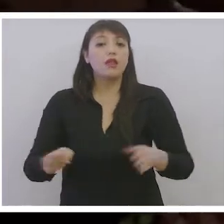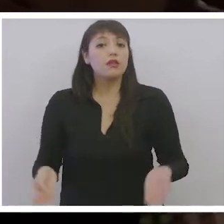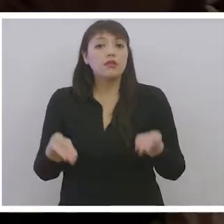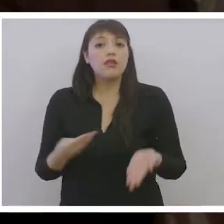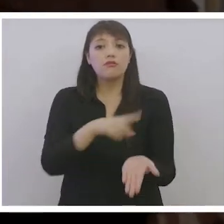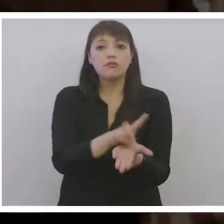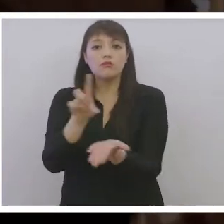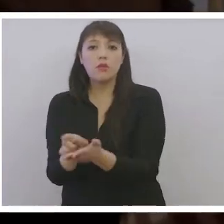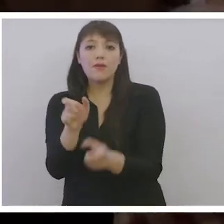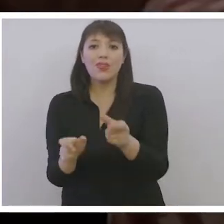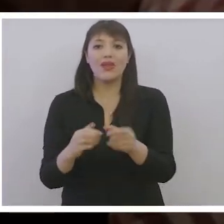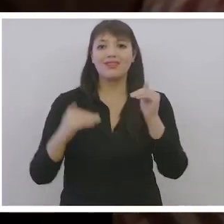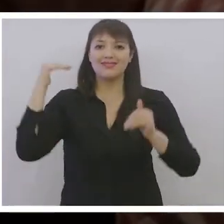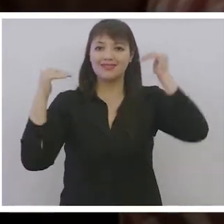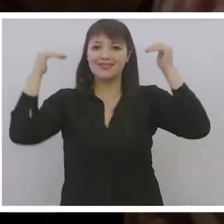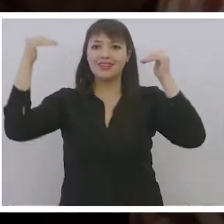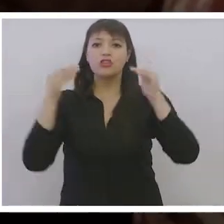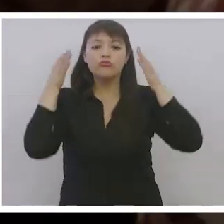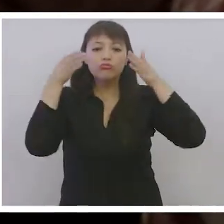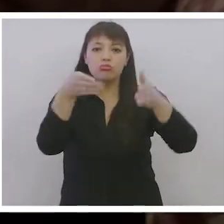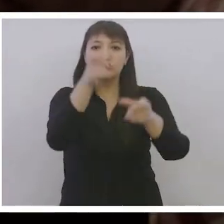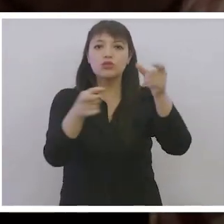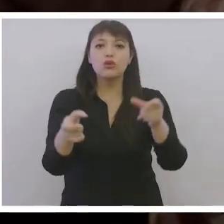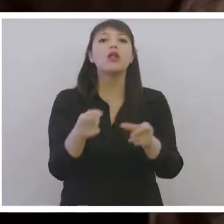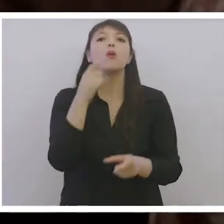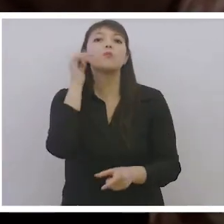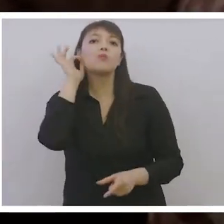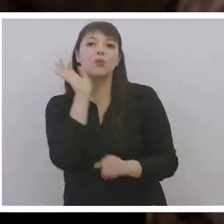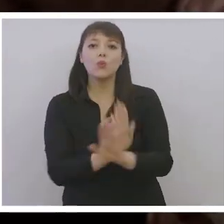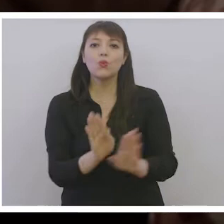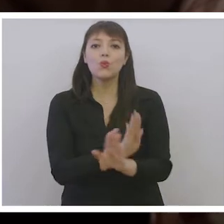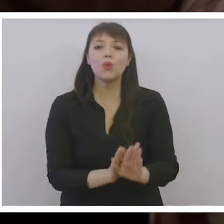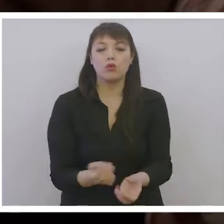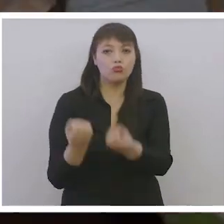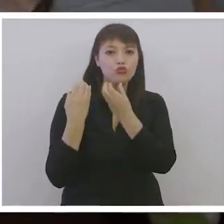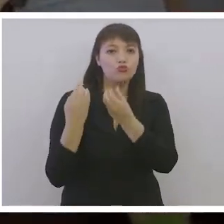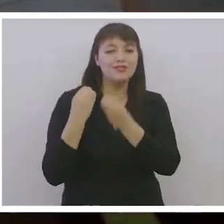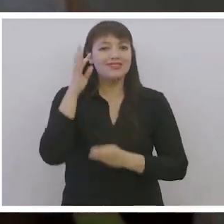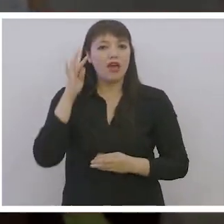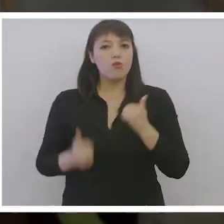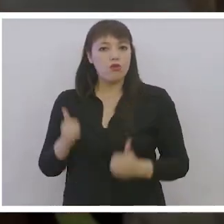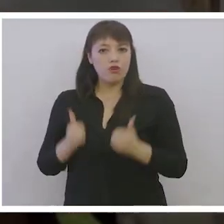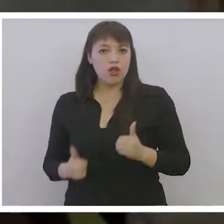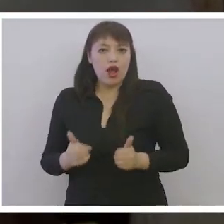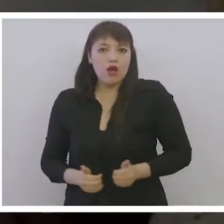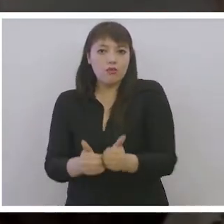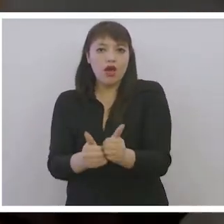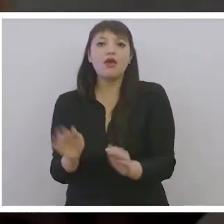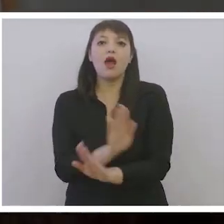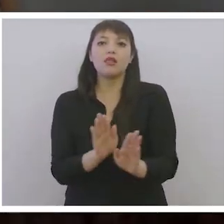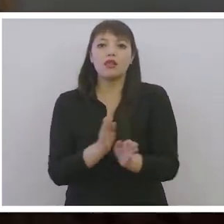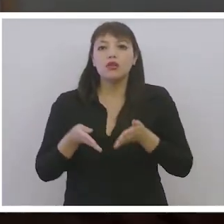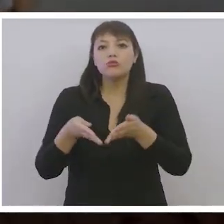locales, los adultos mayores son atendidos por cuidadores y cuidadoras, especialmente capacitados, quienes acompañan y atienden sus